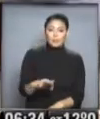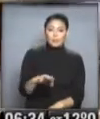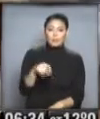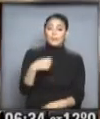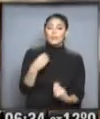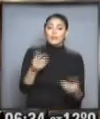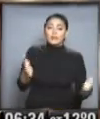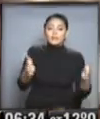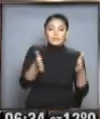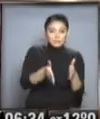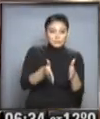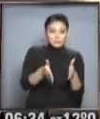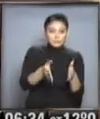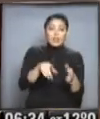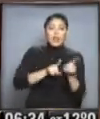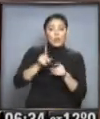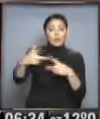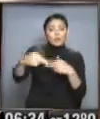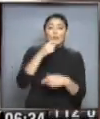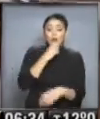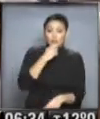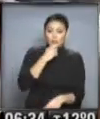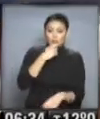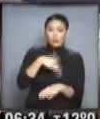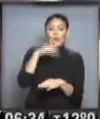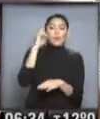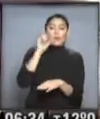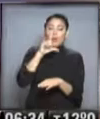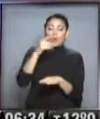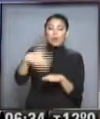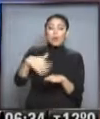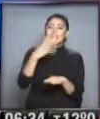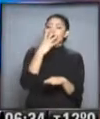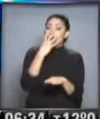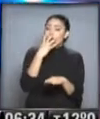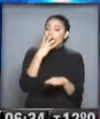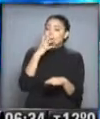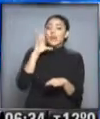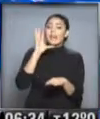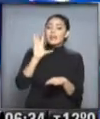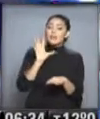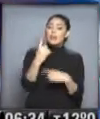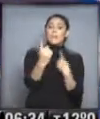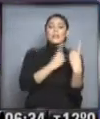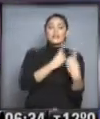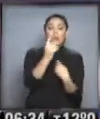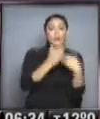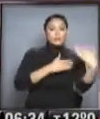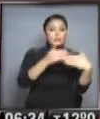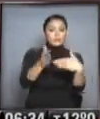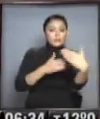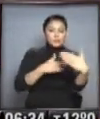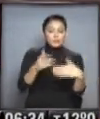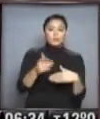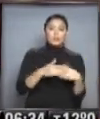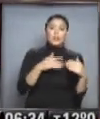reducen la calzada en forma parcial y total. Por ejemplo, cruce 9 de julio y Sarmiento, atención, siguen las horas del Metrobús, a medida que van avanzando